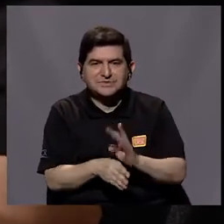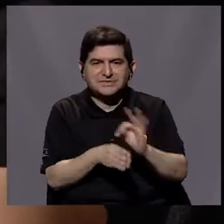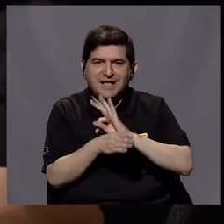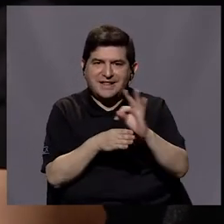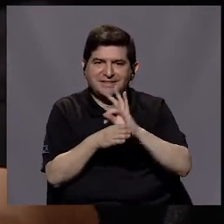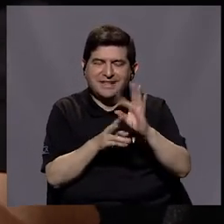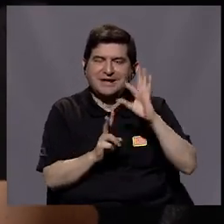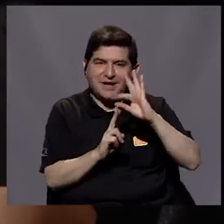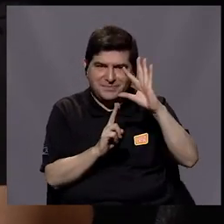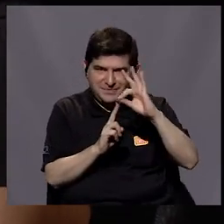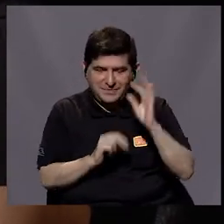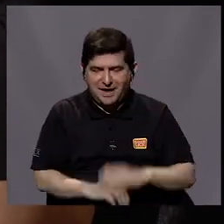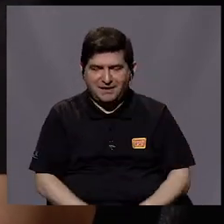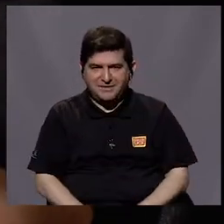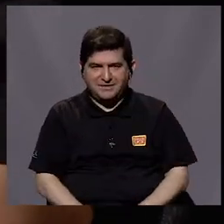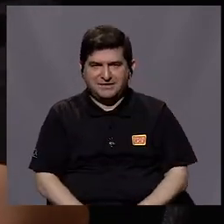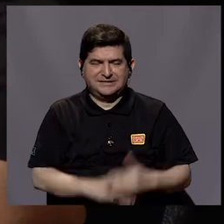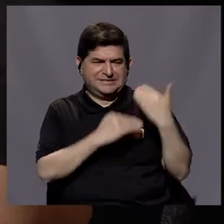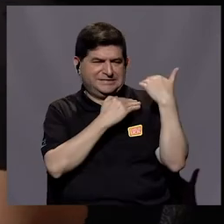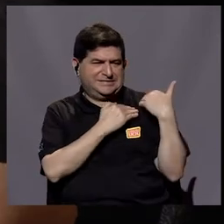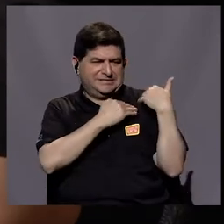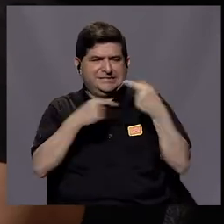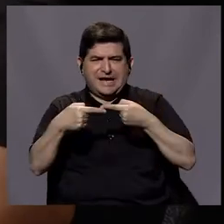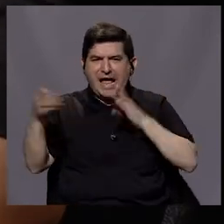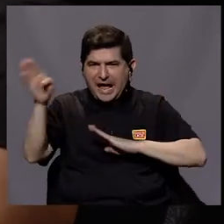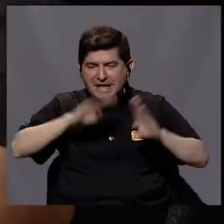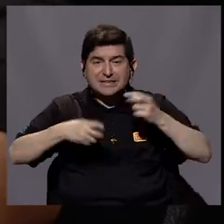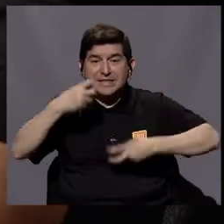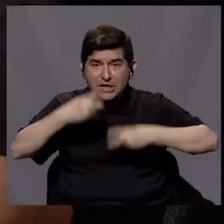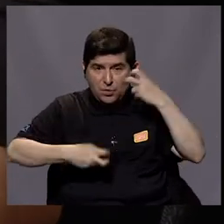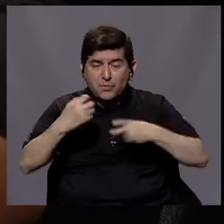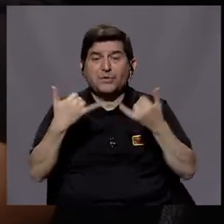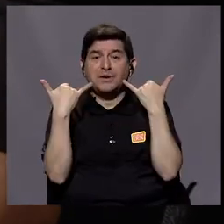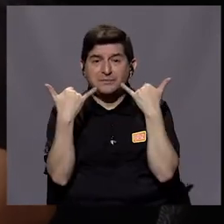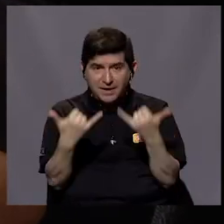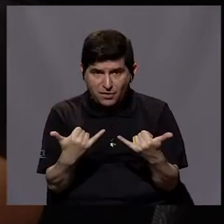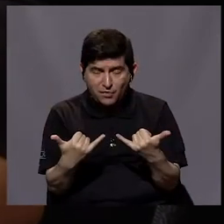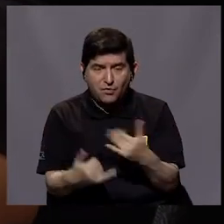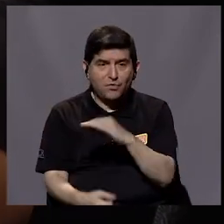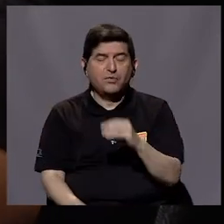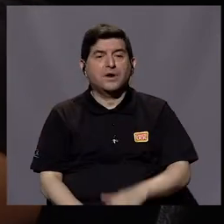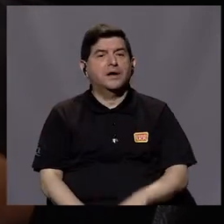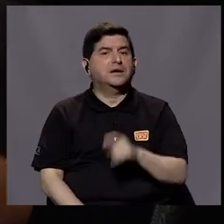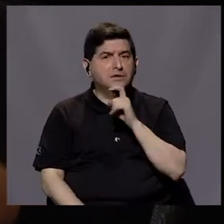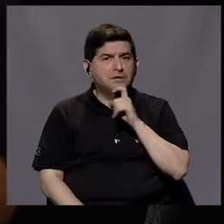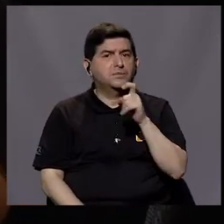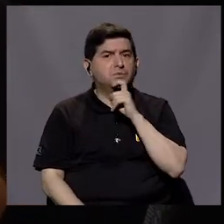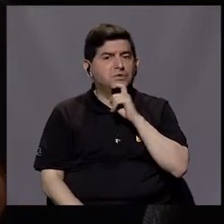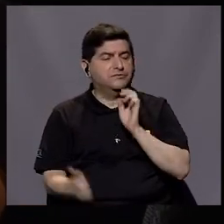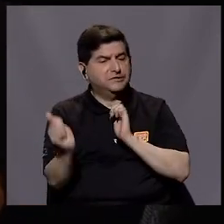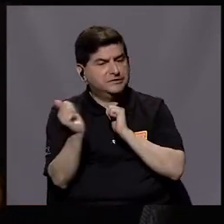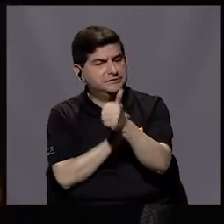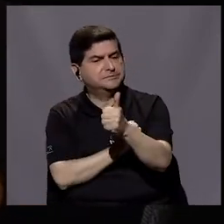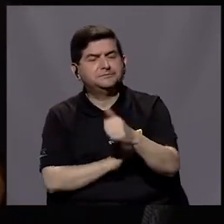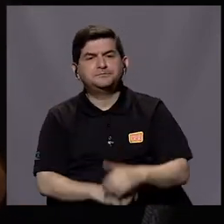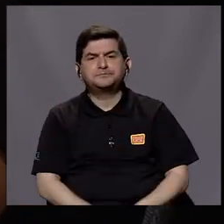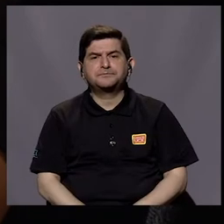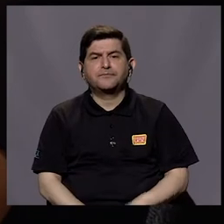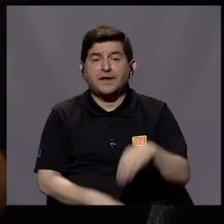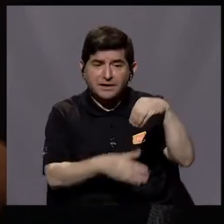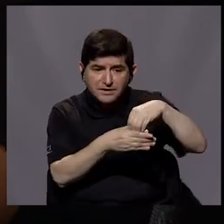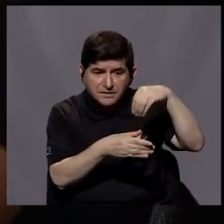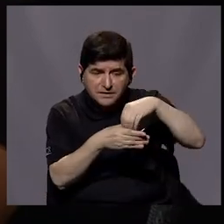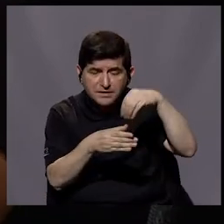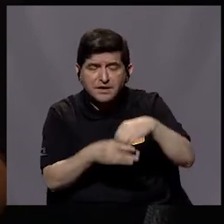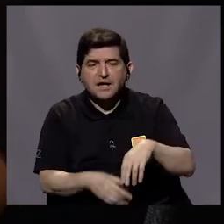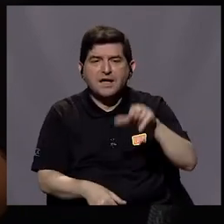terapias alternativas. La resistencia a antibióticos es un problema de hoy y es un problema muy difícil de superar. Y